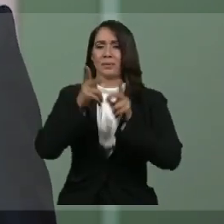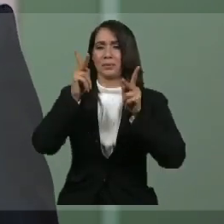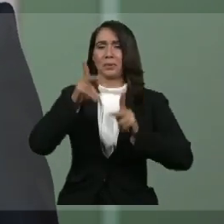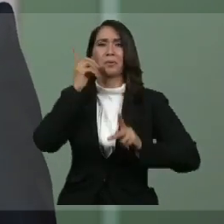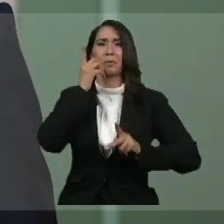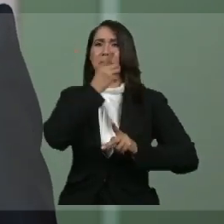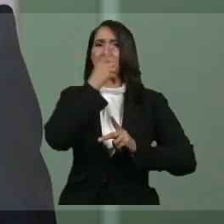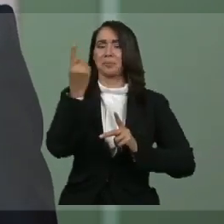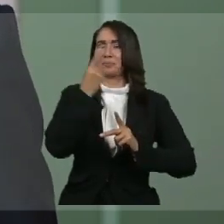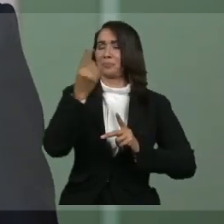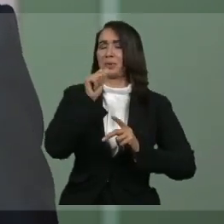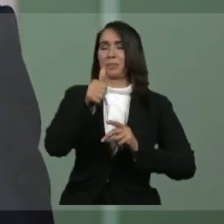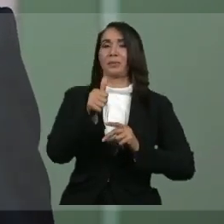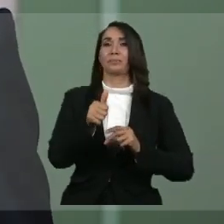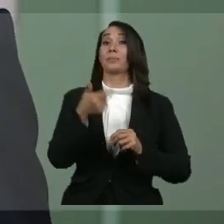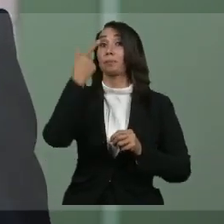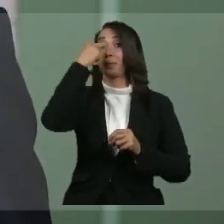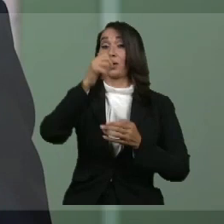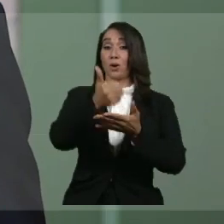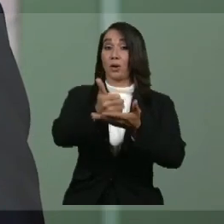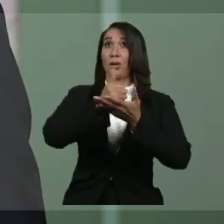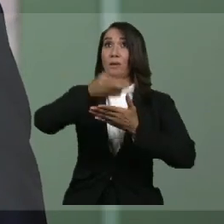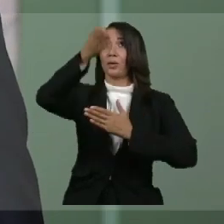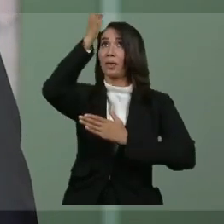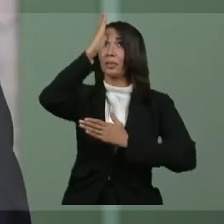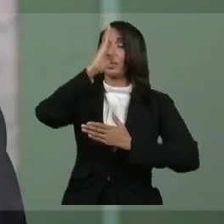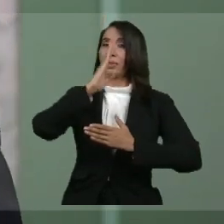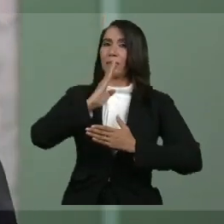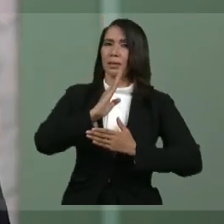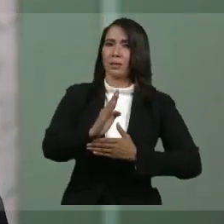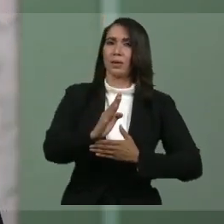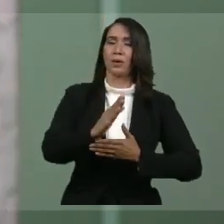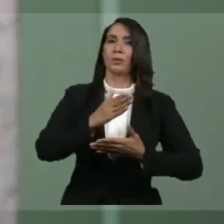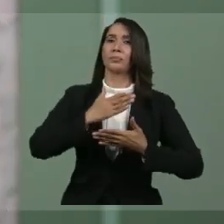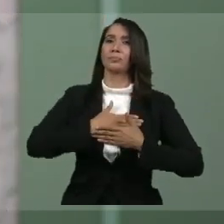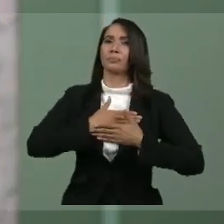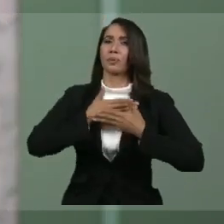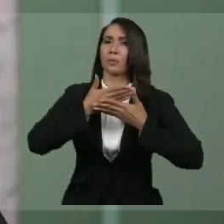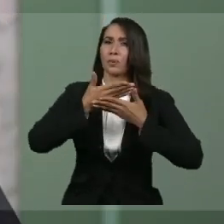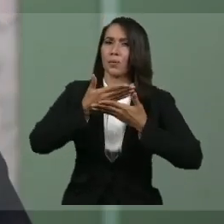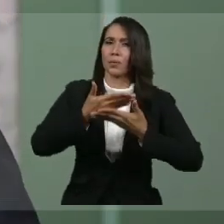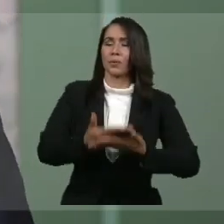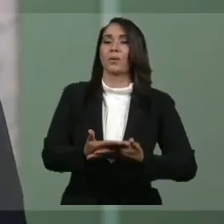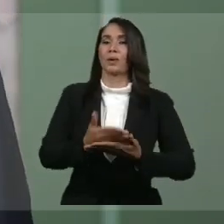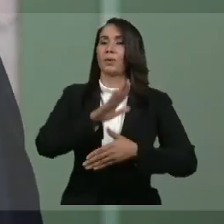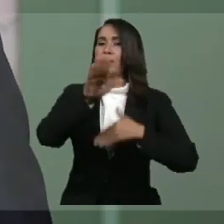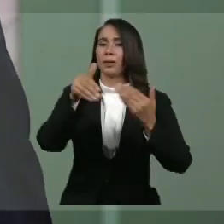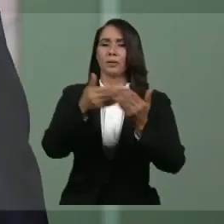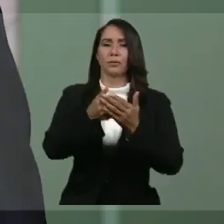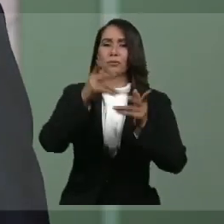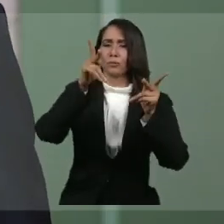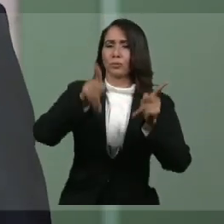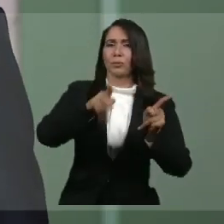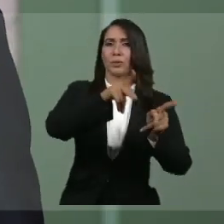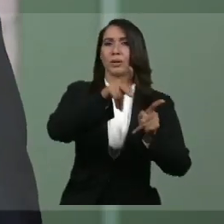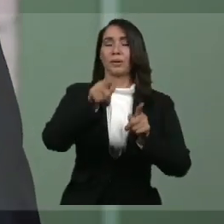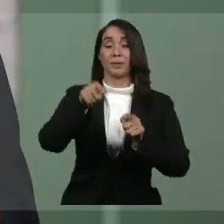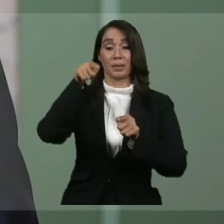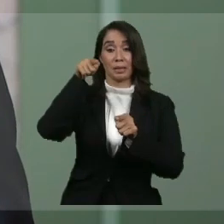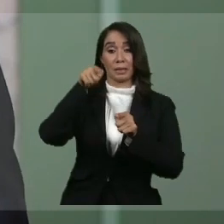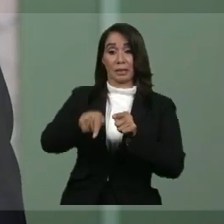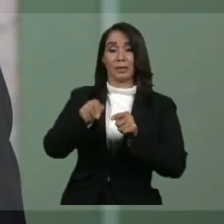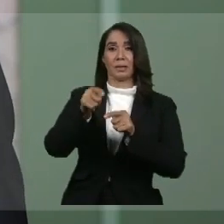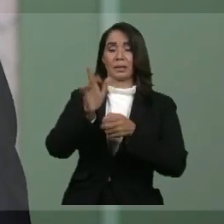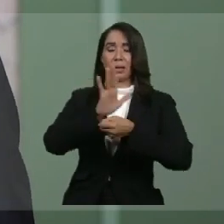Con la ayuda de Dios Todopoderoso y con la voluntad férrea de todos ustedes, esta